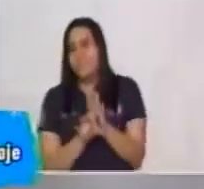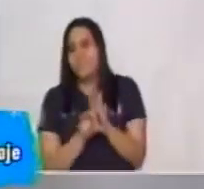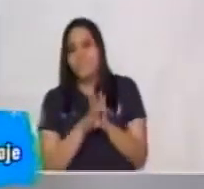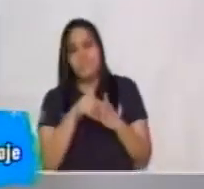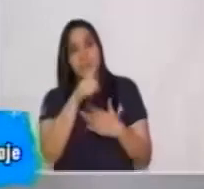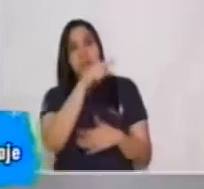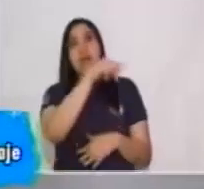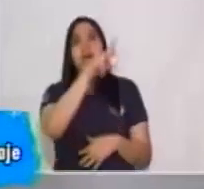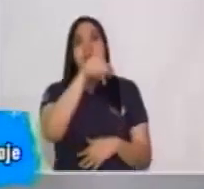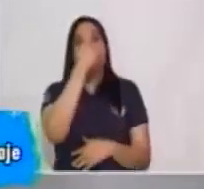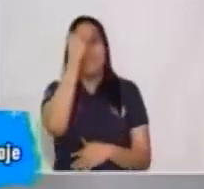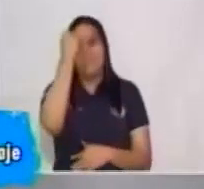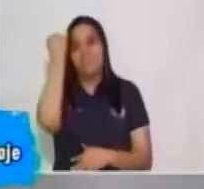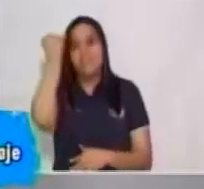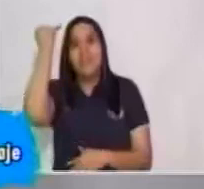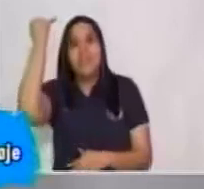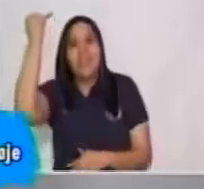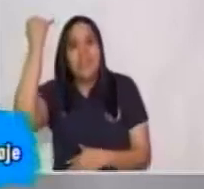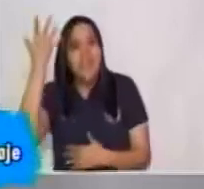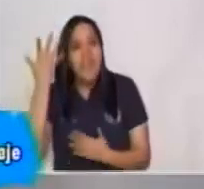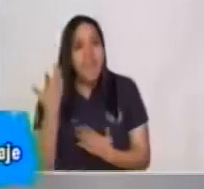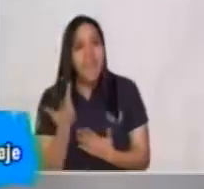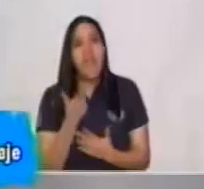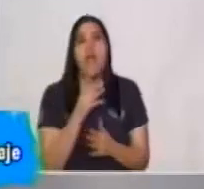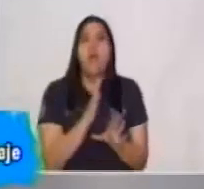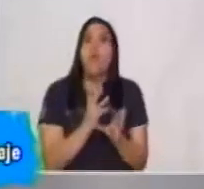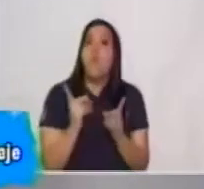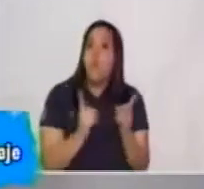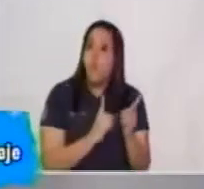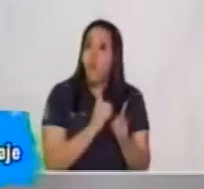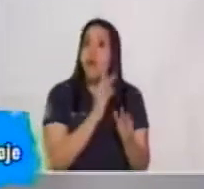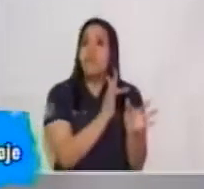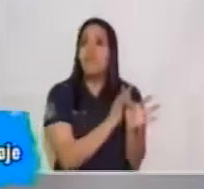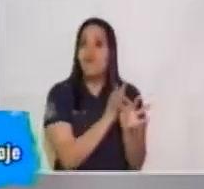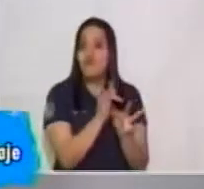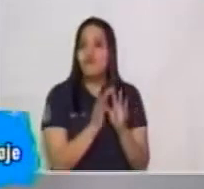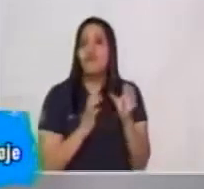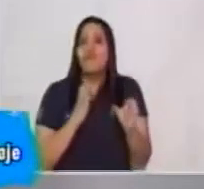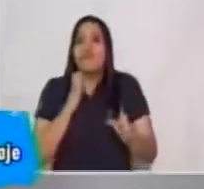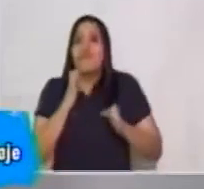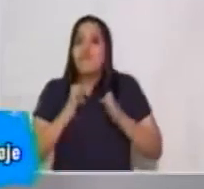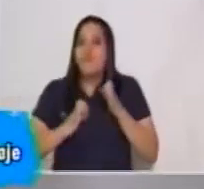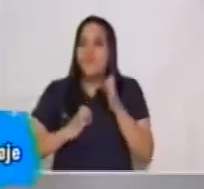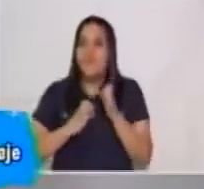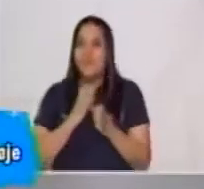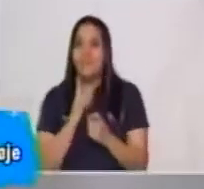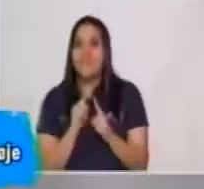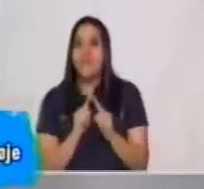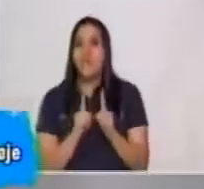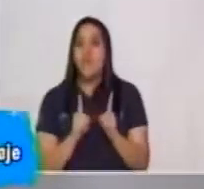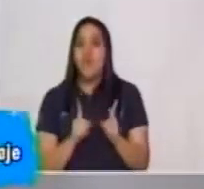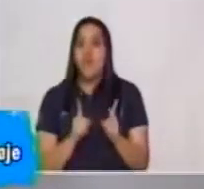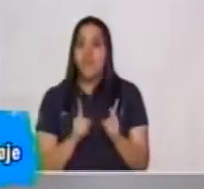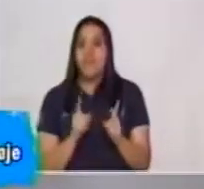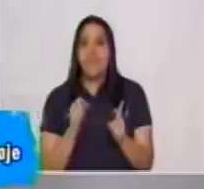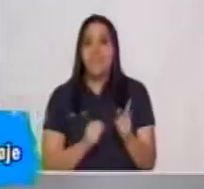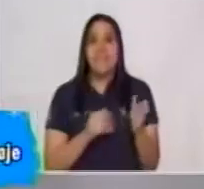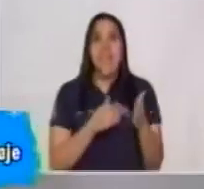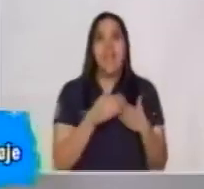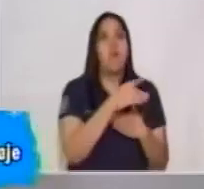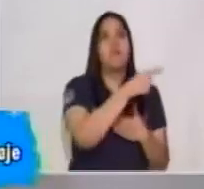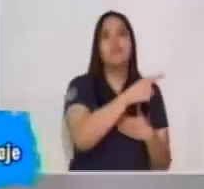idea de en sí cuál es esa función emotiva. Esa función emotiva transmite emociones y